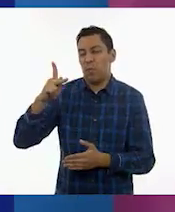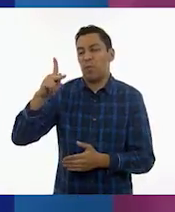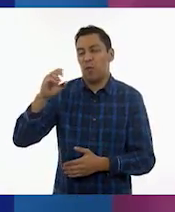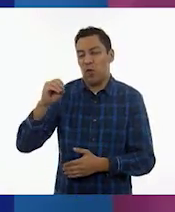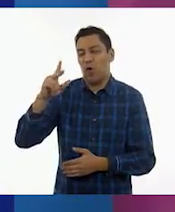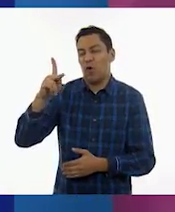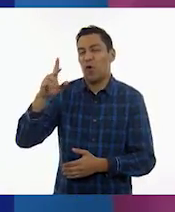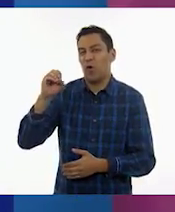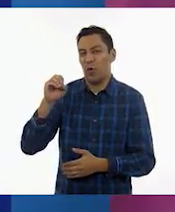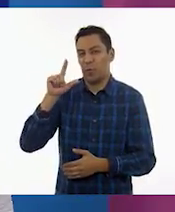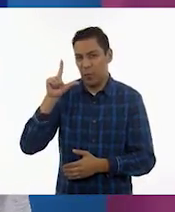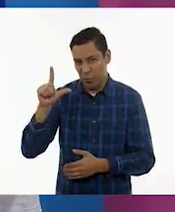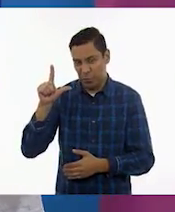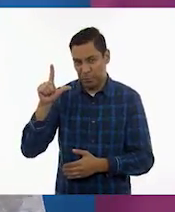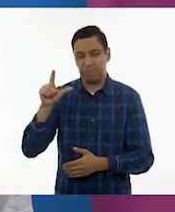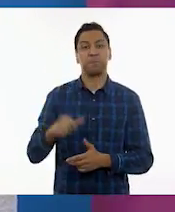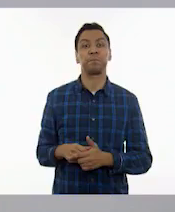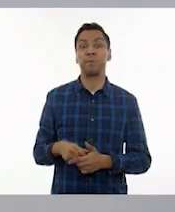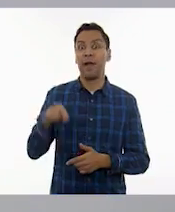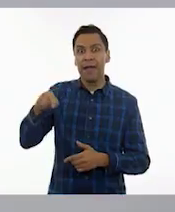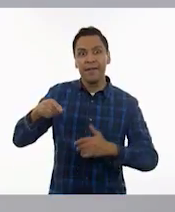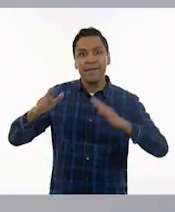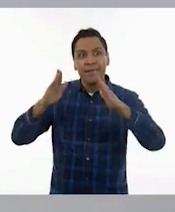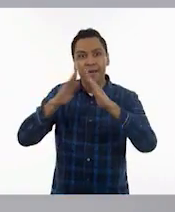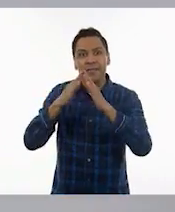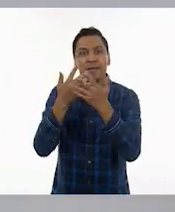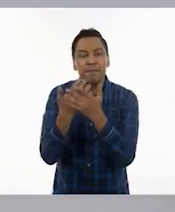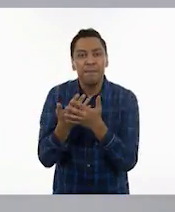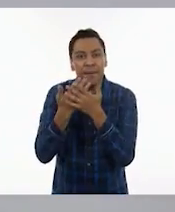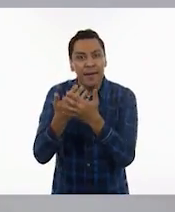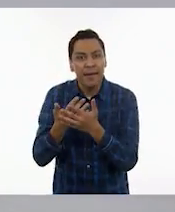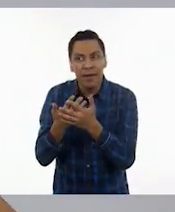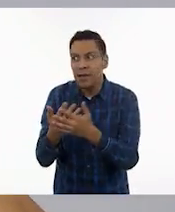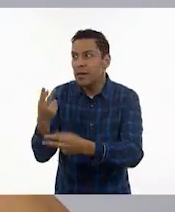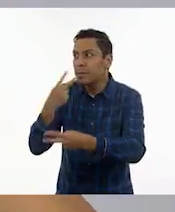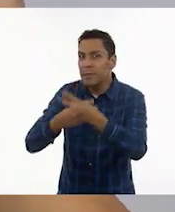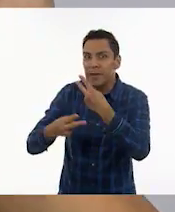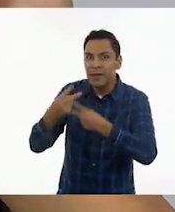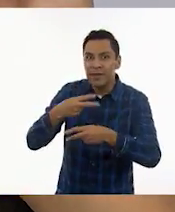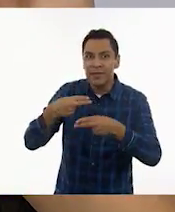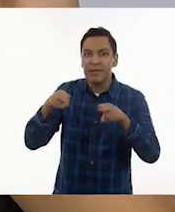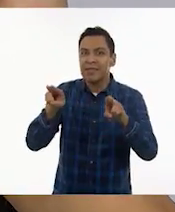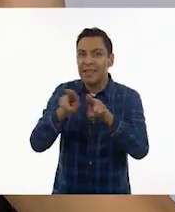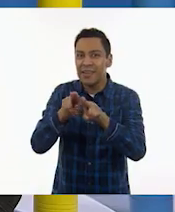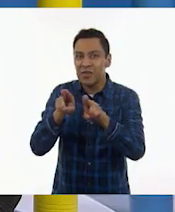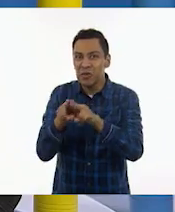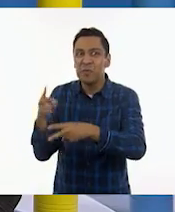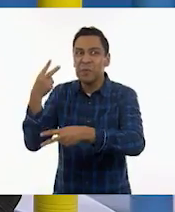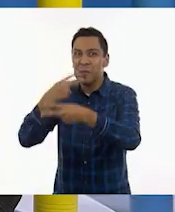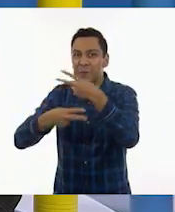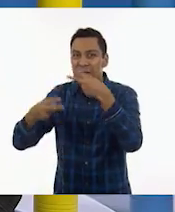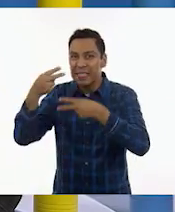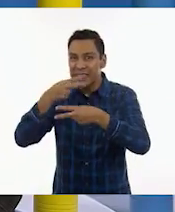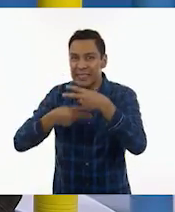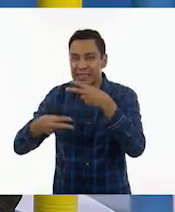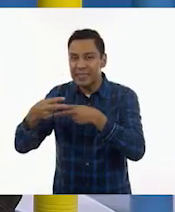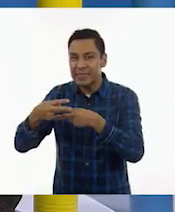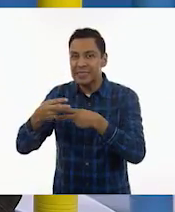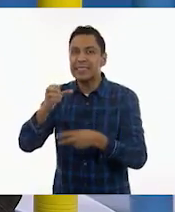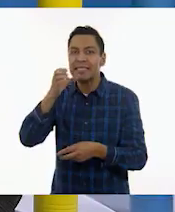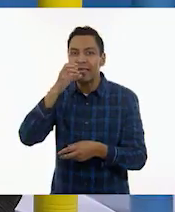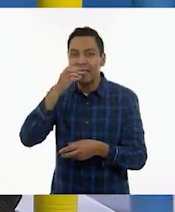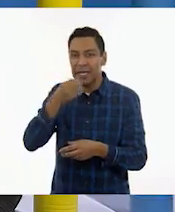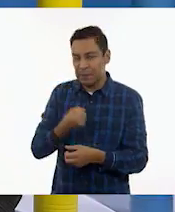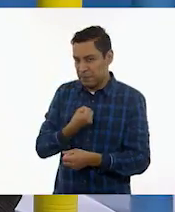y allí está esperando a que lleguen sus nietos para darle su cena.